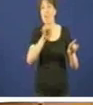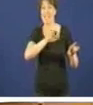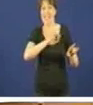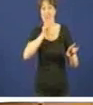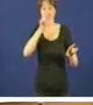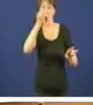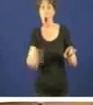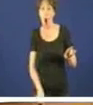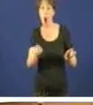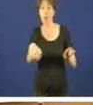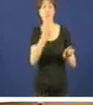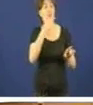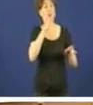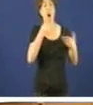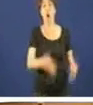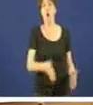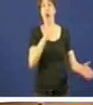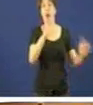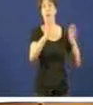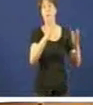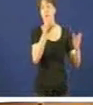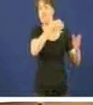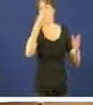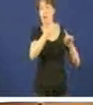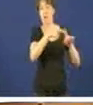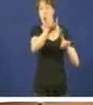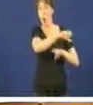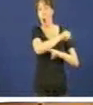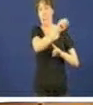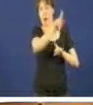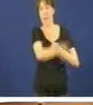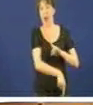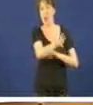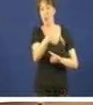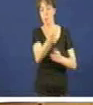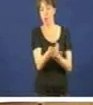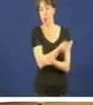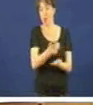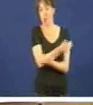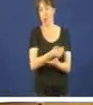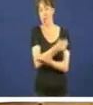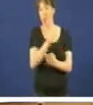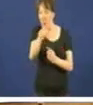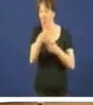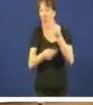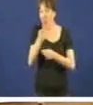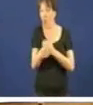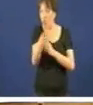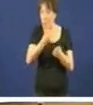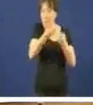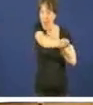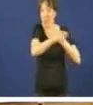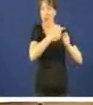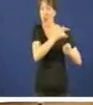é un bom momento para comprar barato e facer moitos cartos foi el que foi vender a caixa galega a prezo de saldo e mire